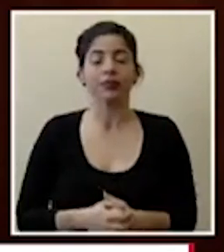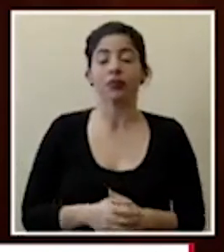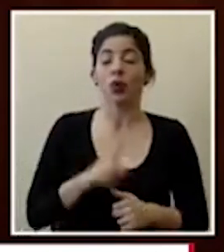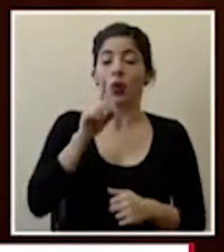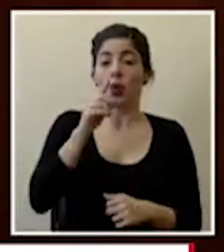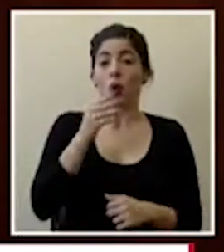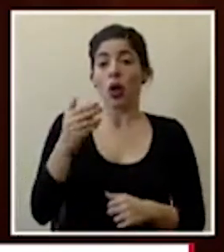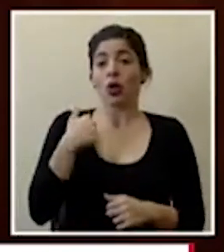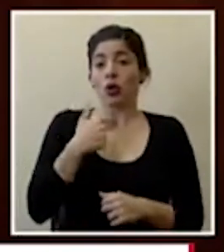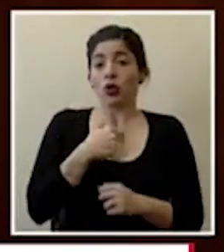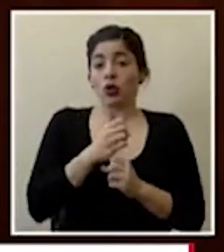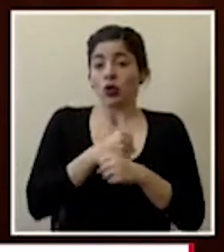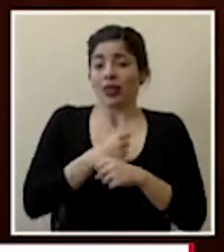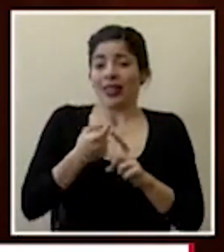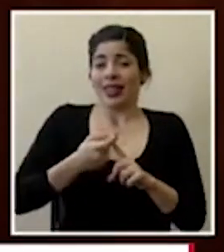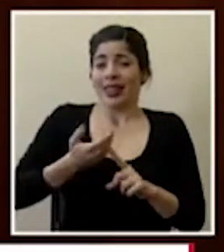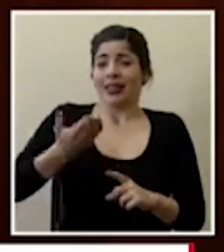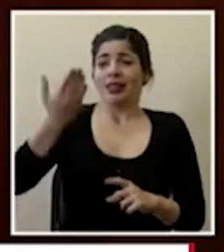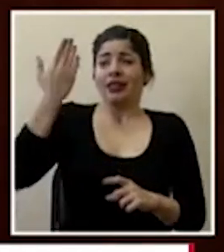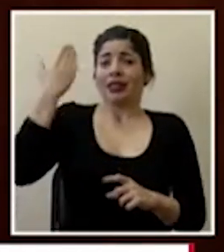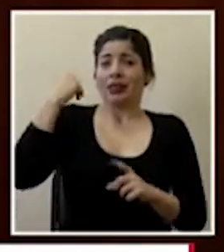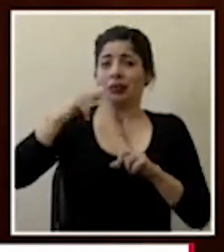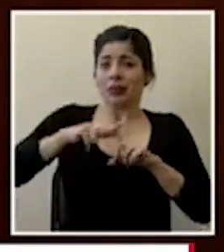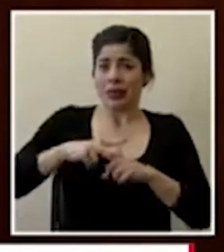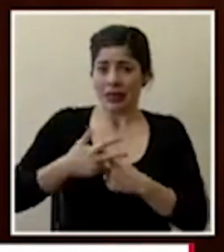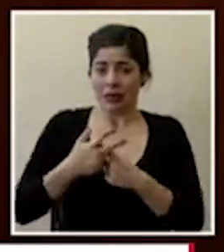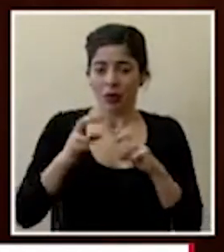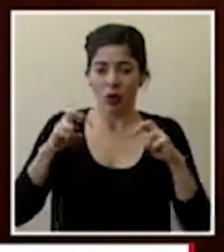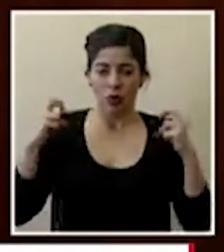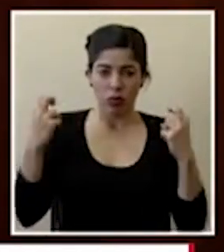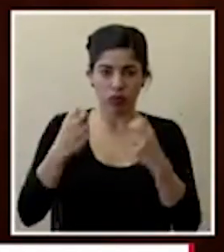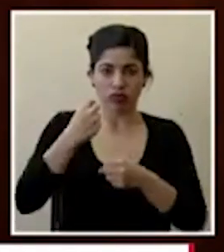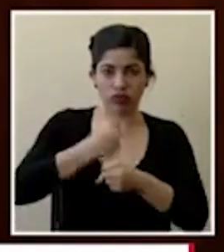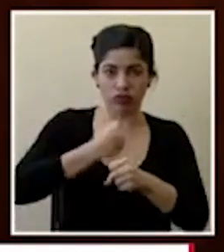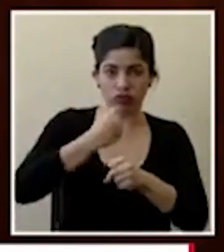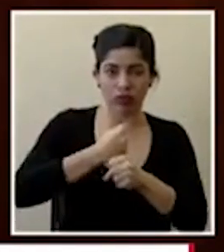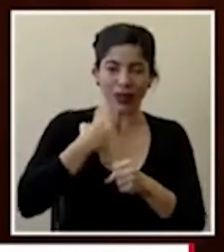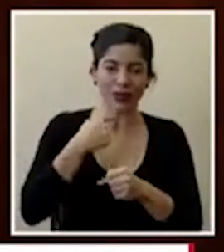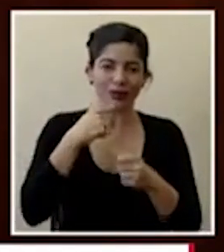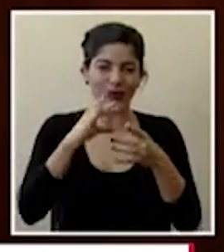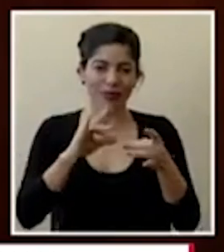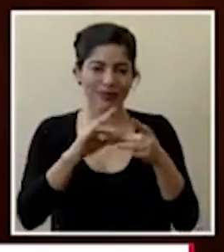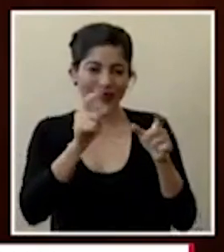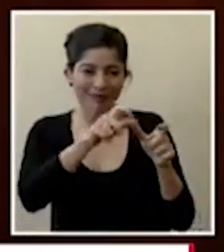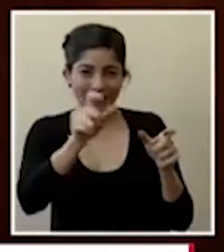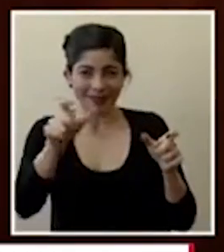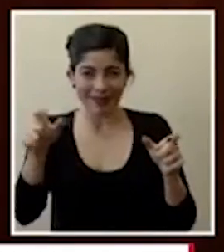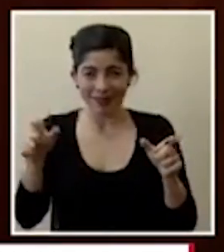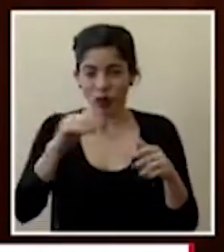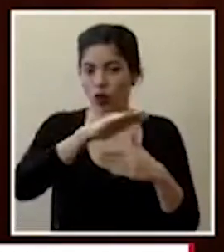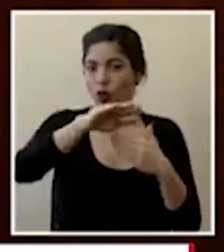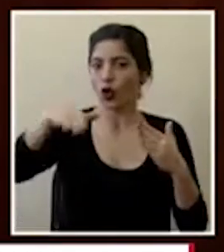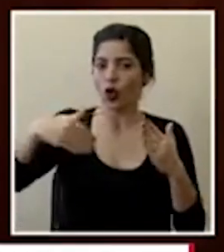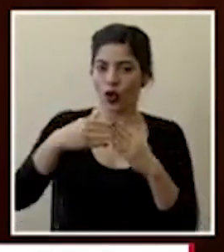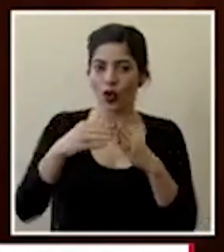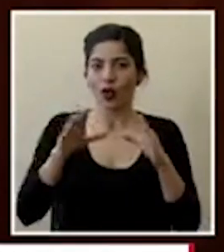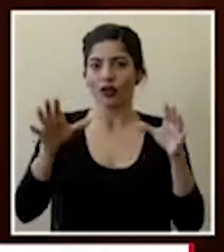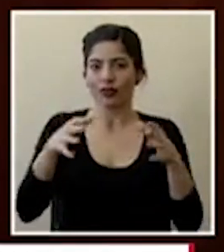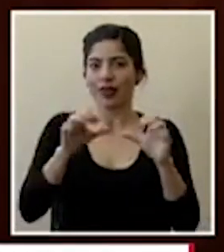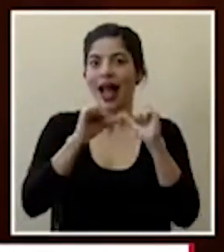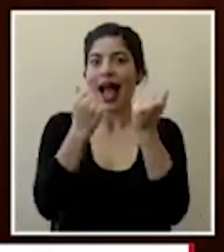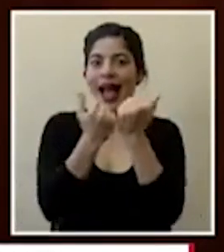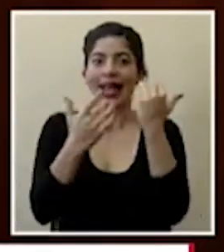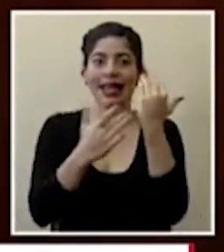hemos hecho desde el inicio de y en la mesa de trabajo donde les comentaba los diferentes actores todos del sector de